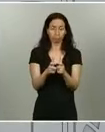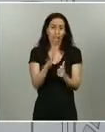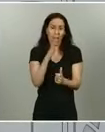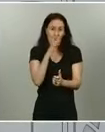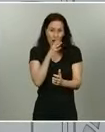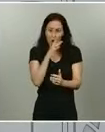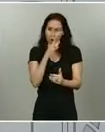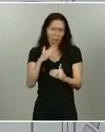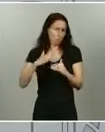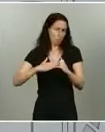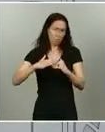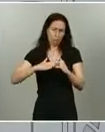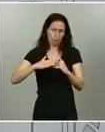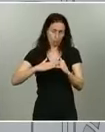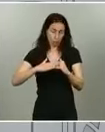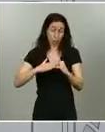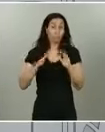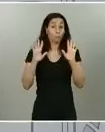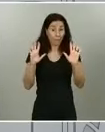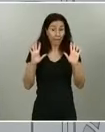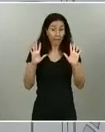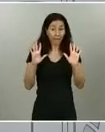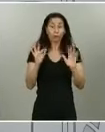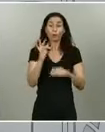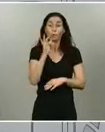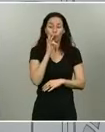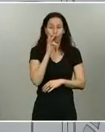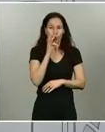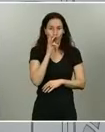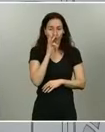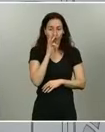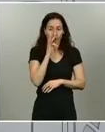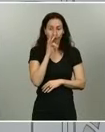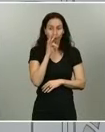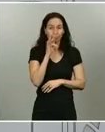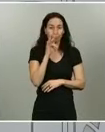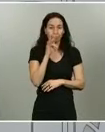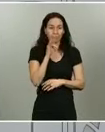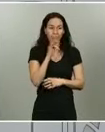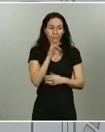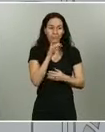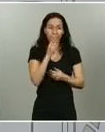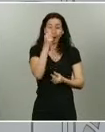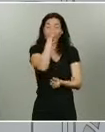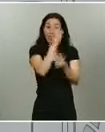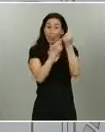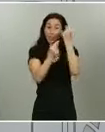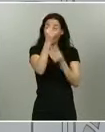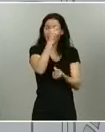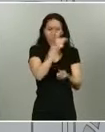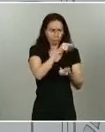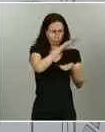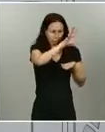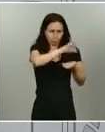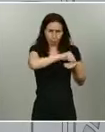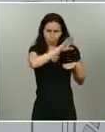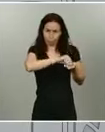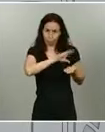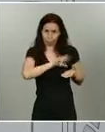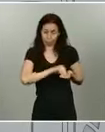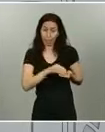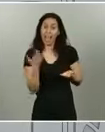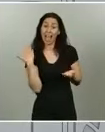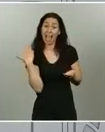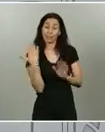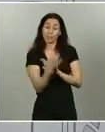pero tenemos que entender todos los datos que hemos ido recibiendo de diferentes fuentes, hemos hablado antes de diferentes fuentes relacionadas con la mortalidad.